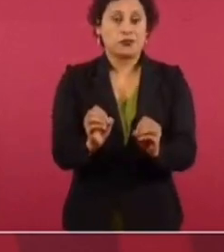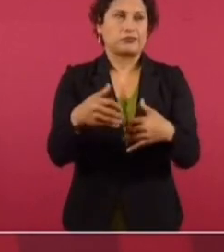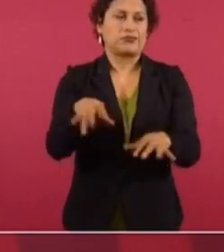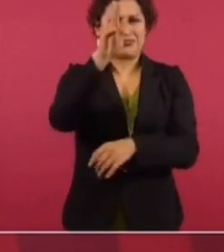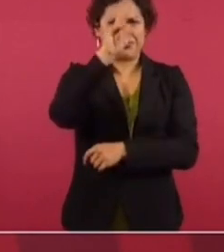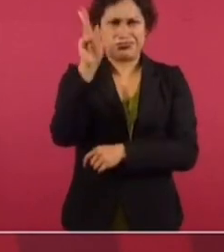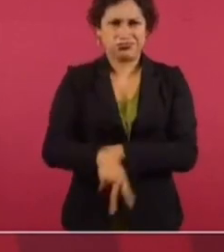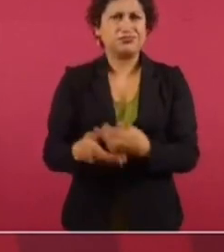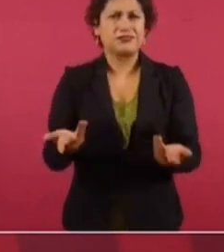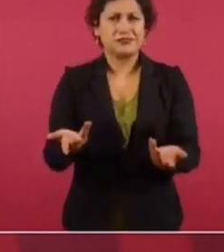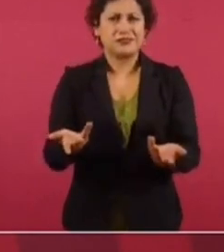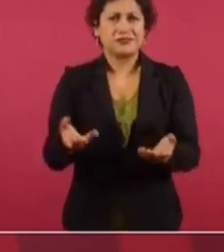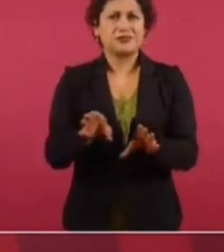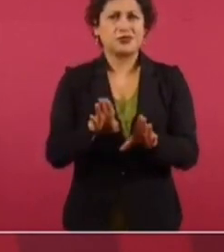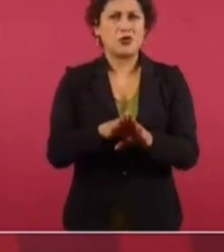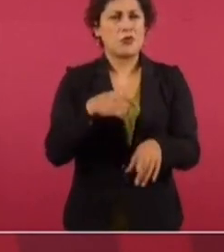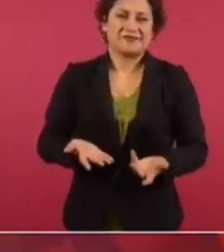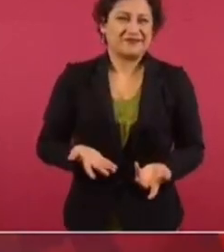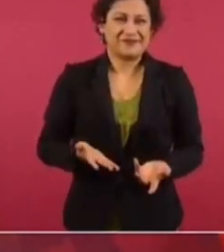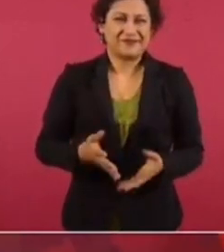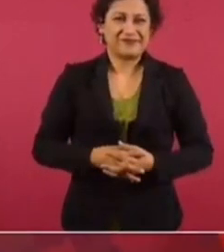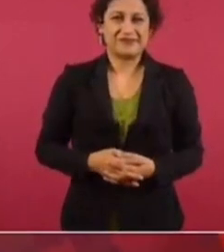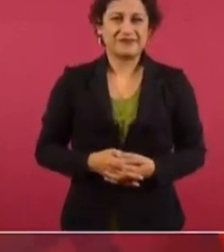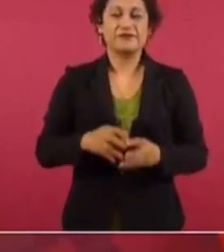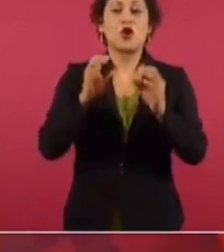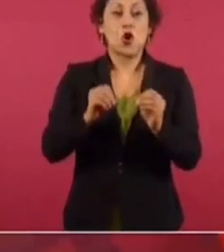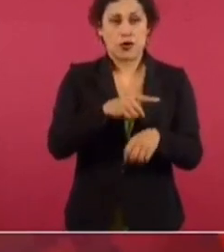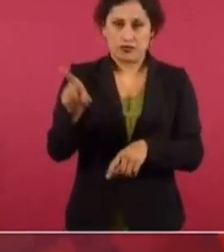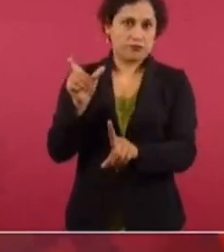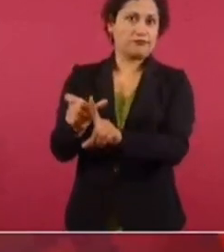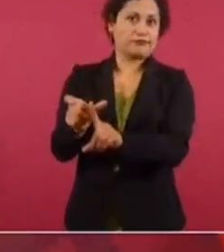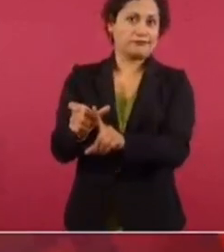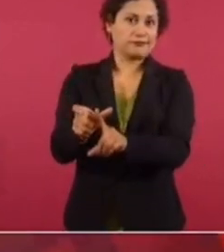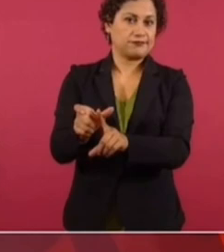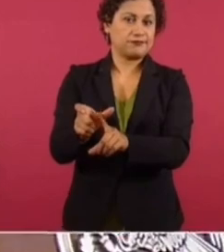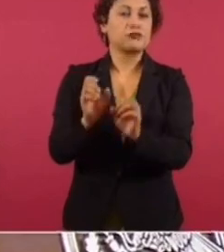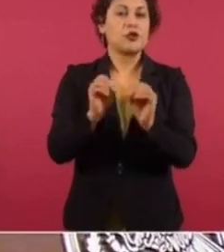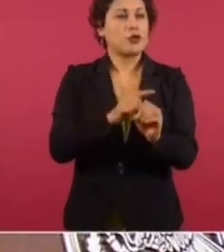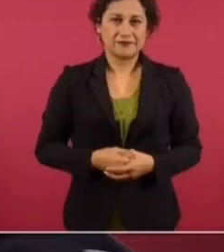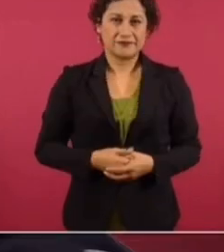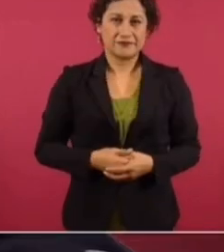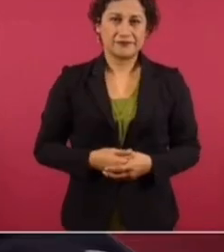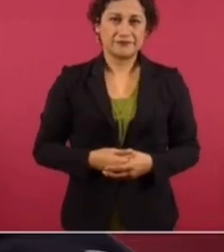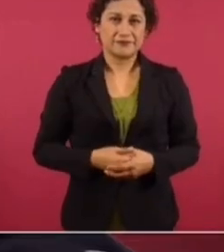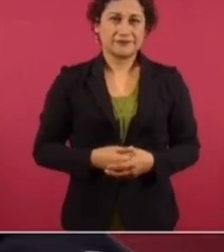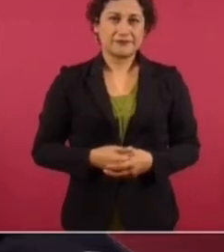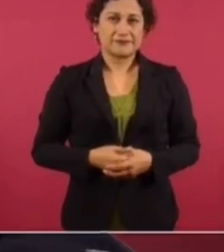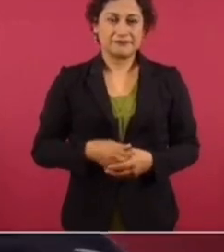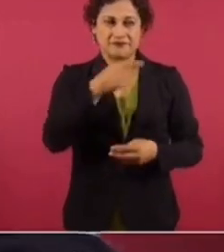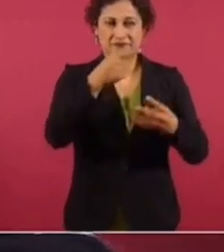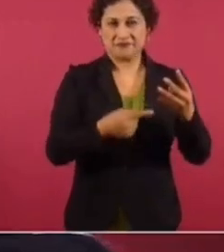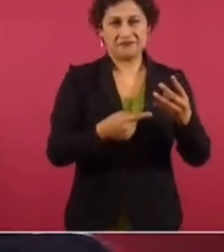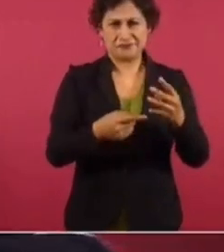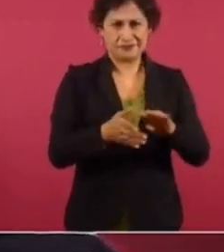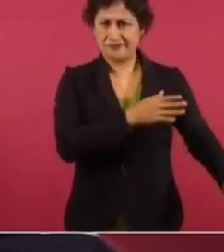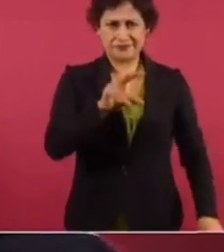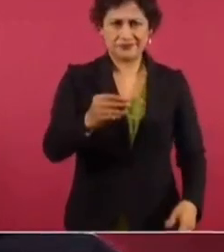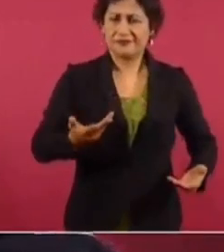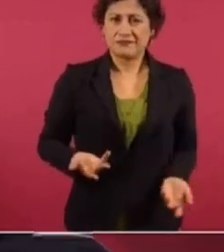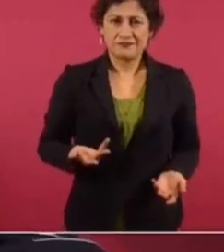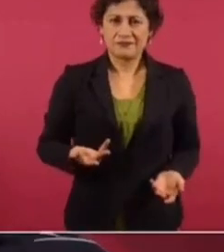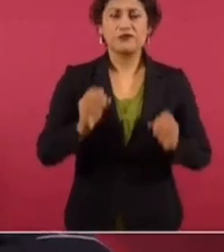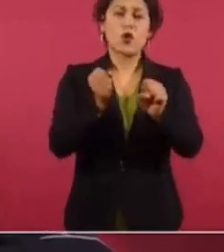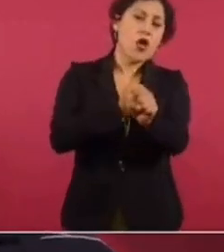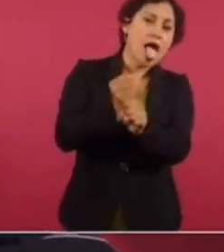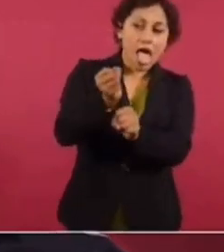de que se censure a alguien o que se proteja a alguien o que se le ayude a alguien. No. Ni